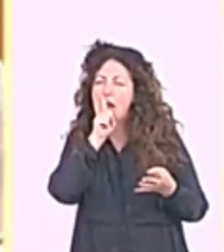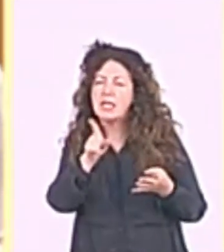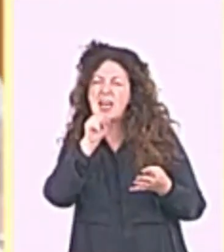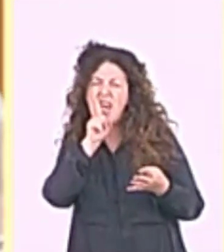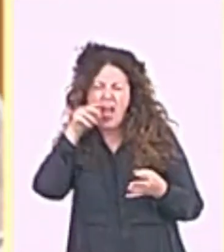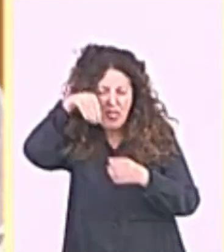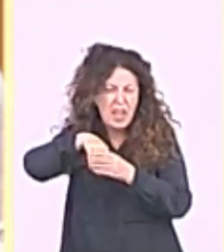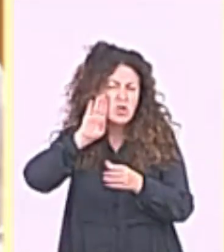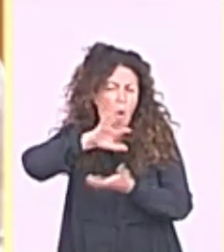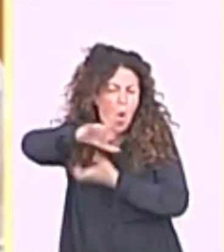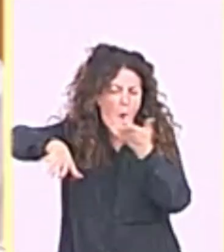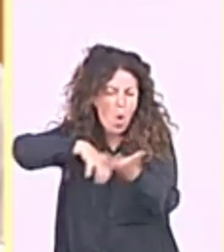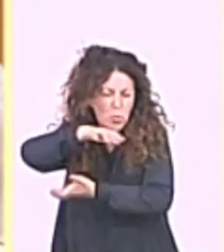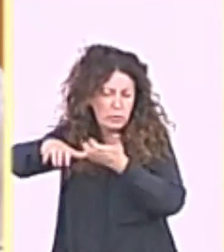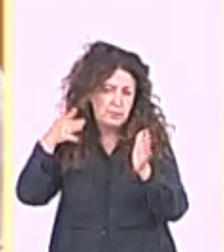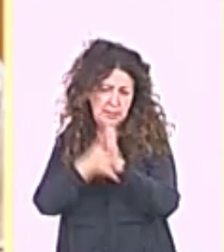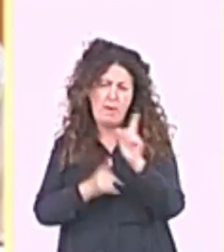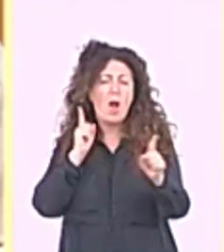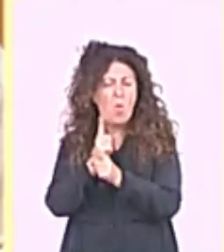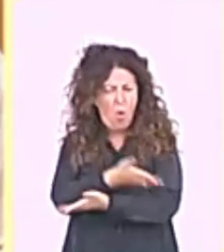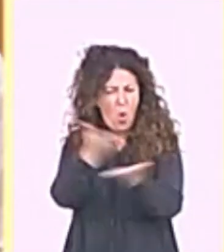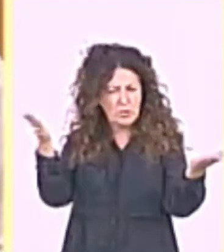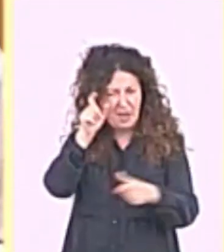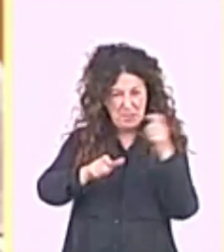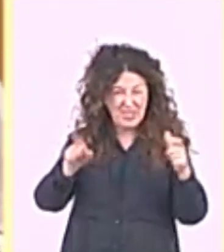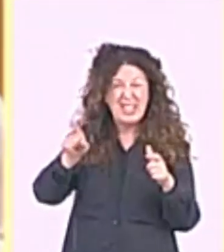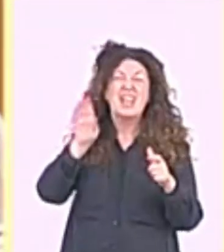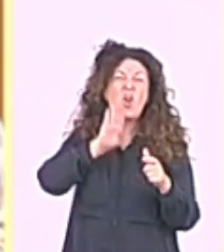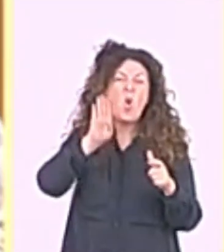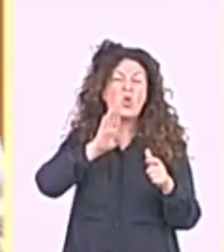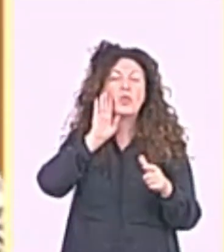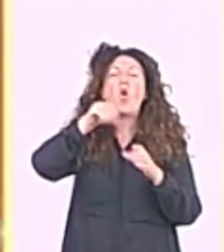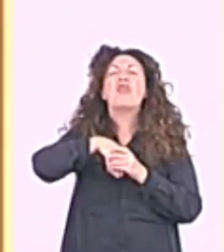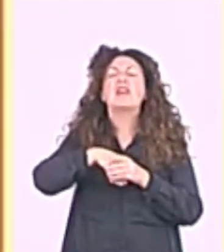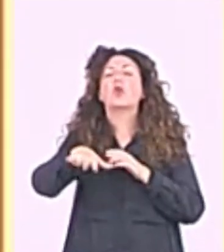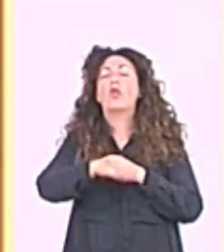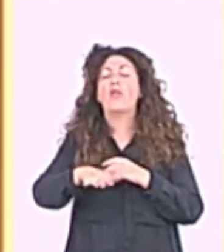casos de corrupción que se están produciendo en el Ayuntamiento de Marbella.